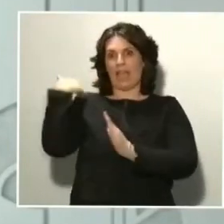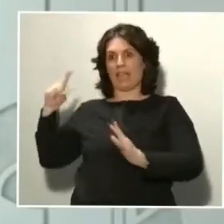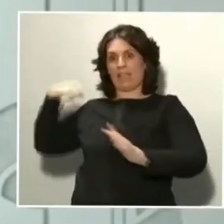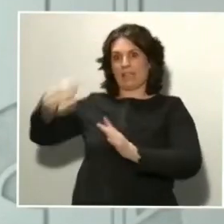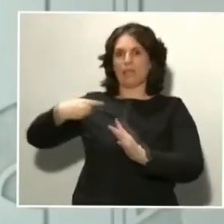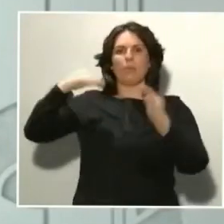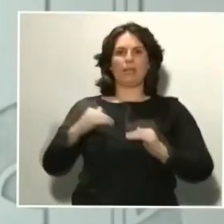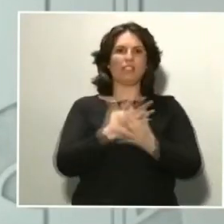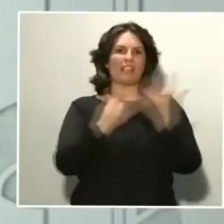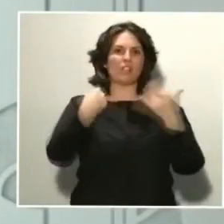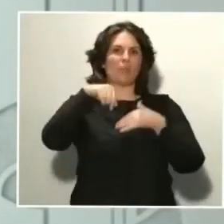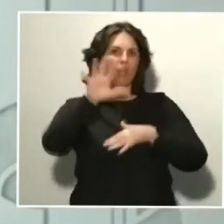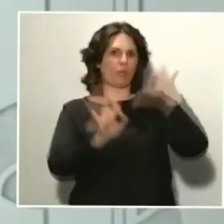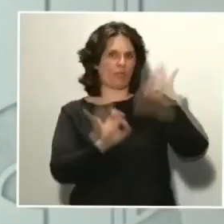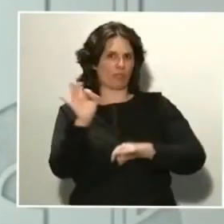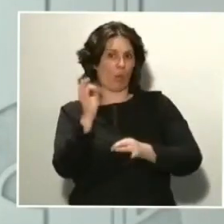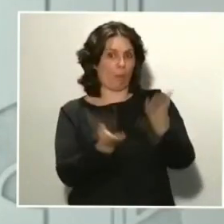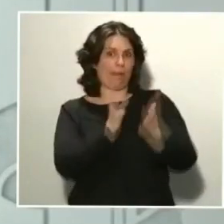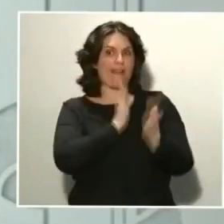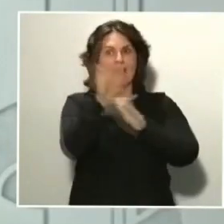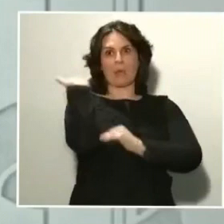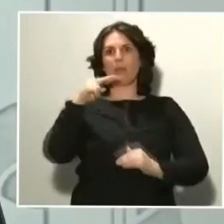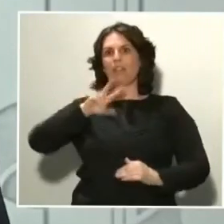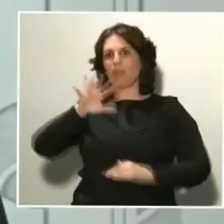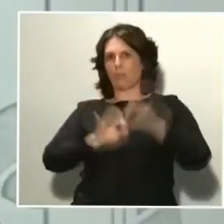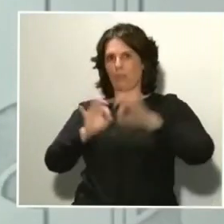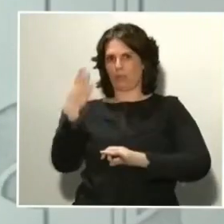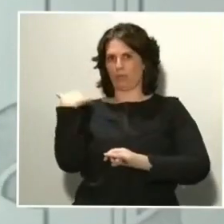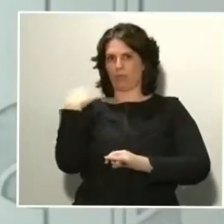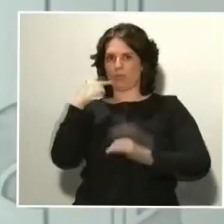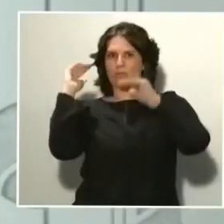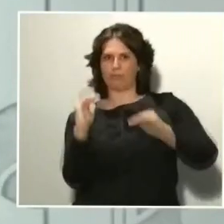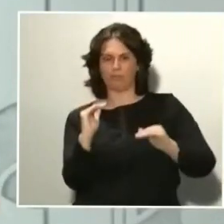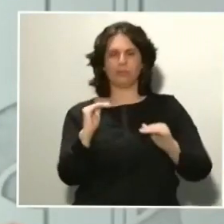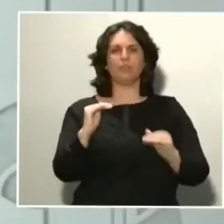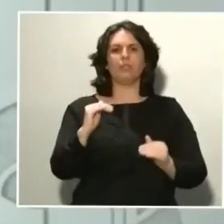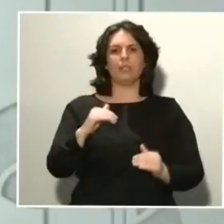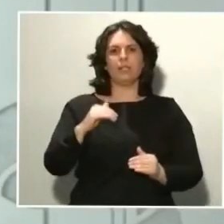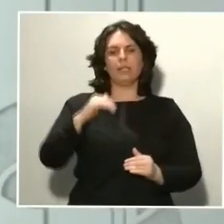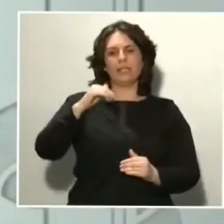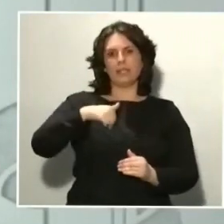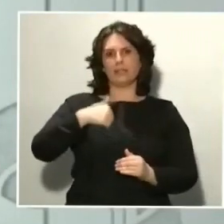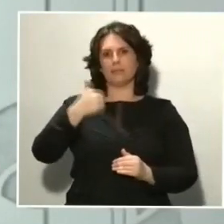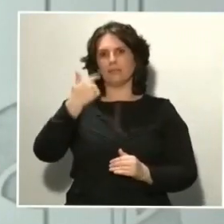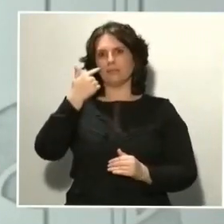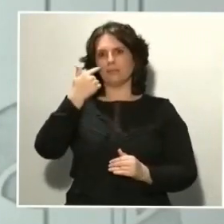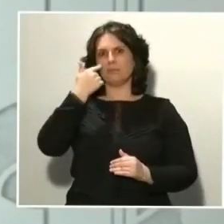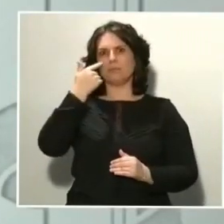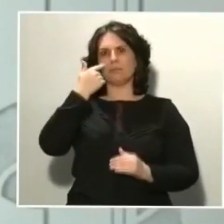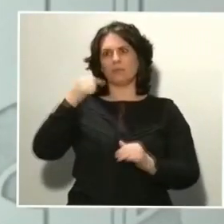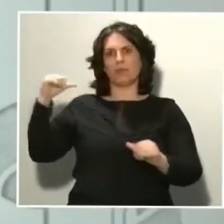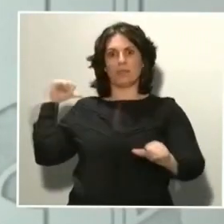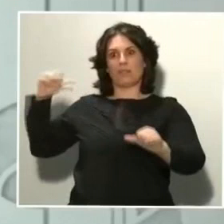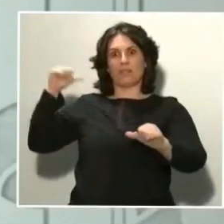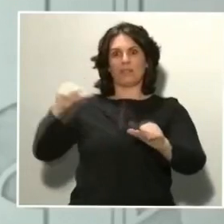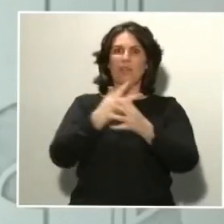,5%, comparado con el 25% de ayer, y está en línea en que hemos observado los días anteriores, que había sido un 17 y un